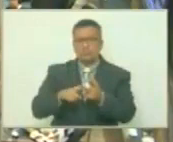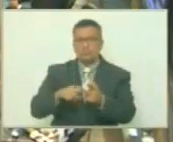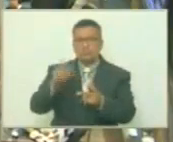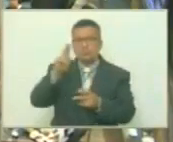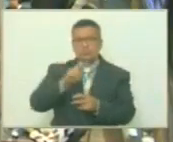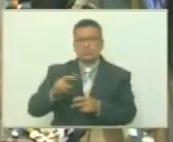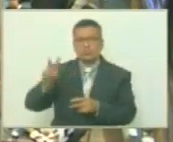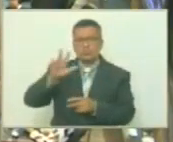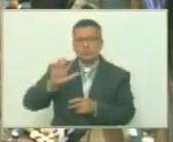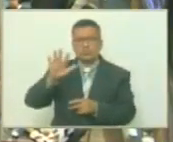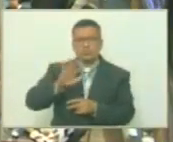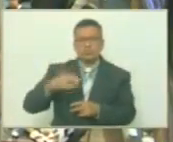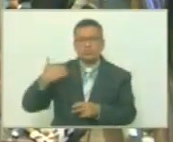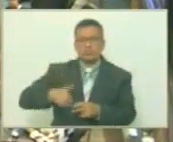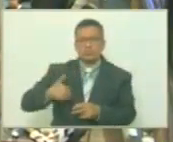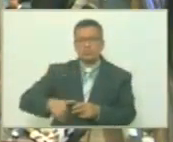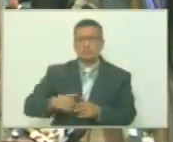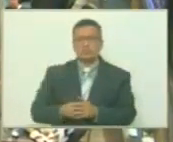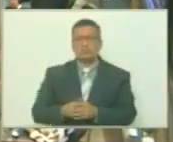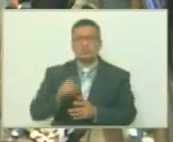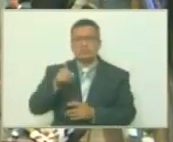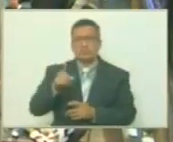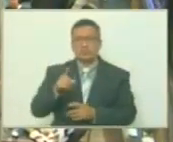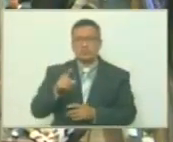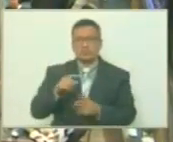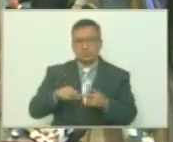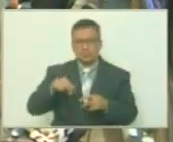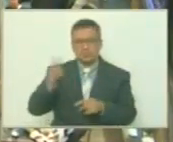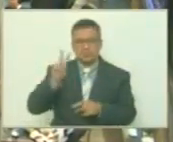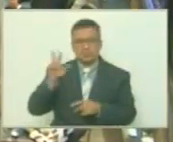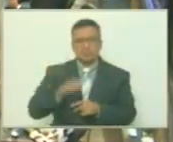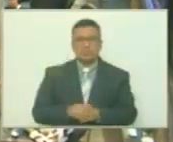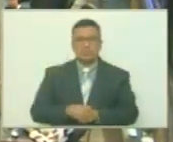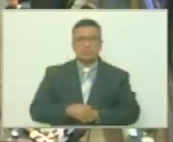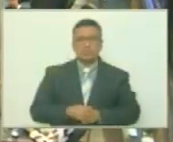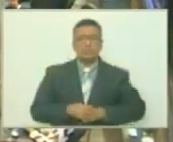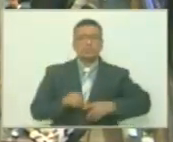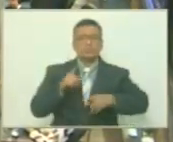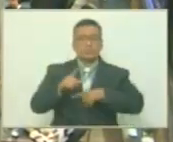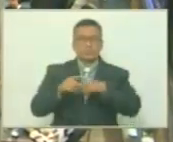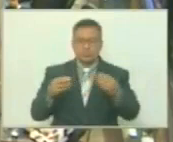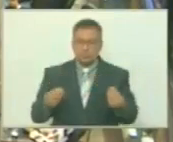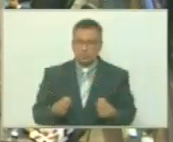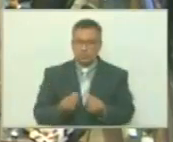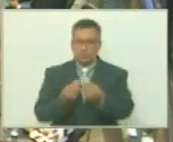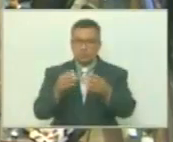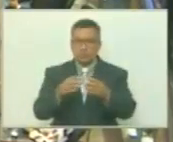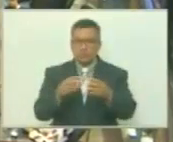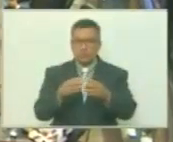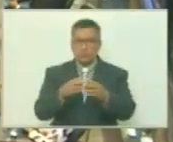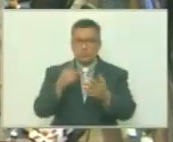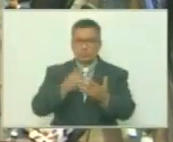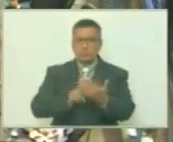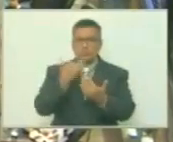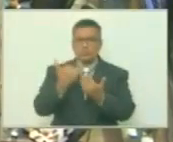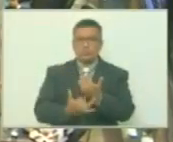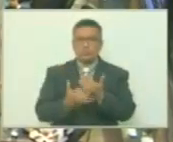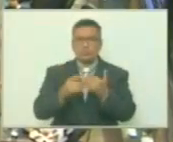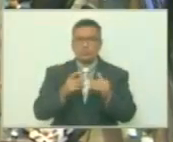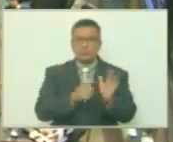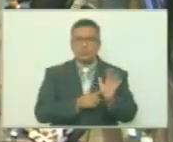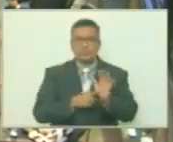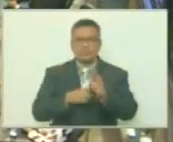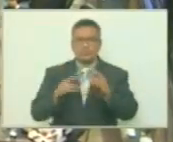república de Argentina en Venezuela a fin de acompañar el proyecto de